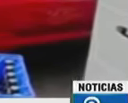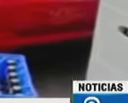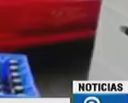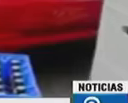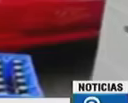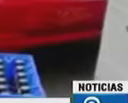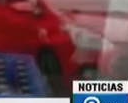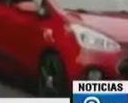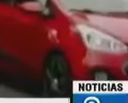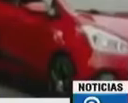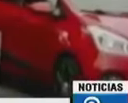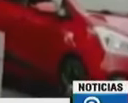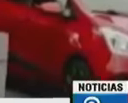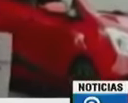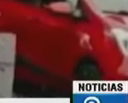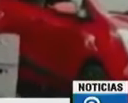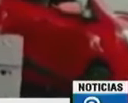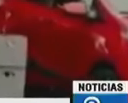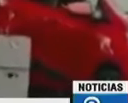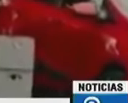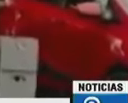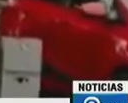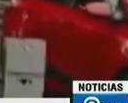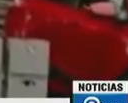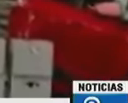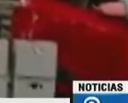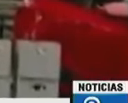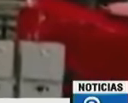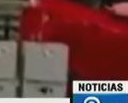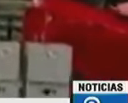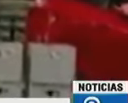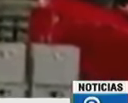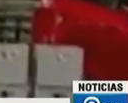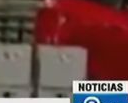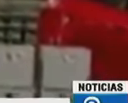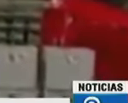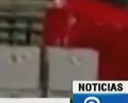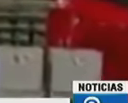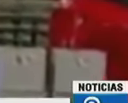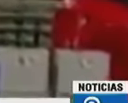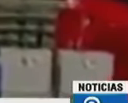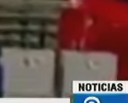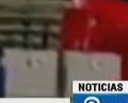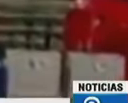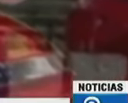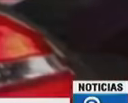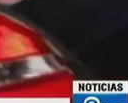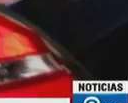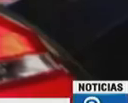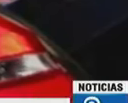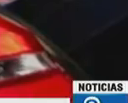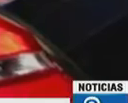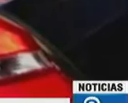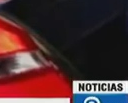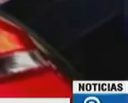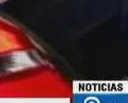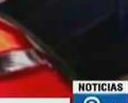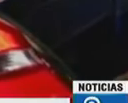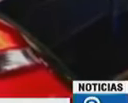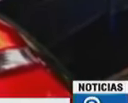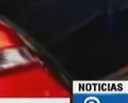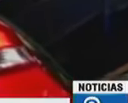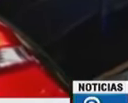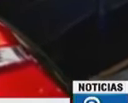reiteramos las autoridades del tránsito específicamente al tema de fiscalización de los vehículos en carretera fueron